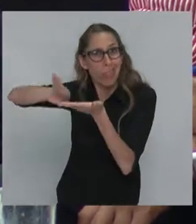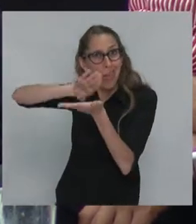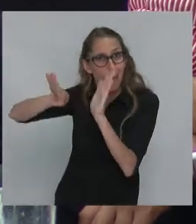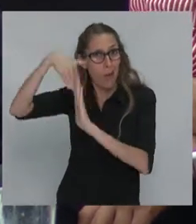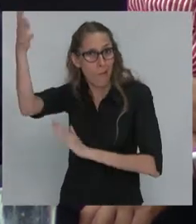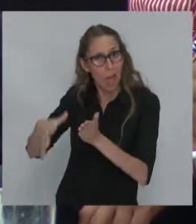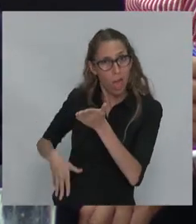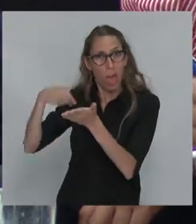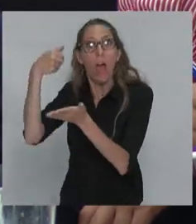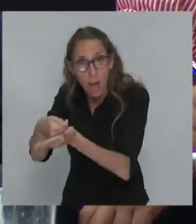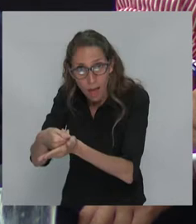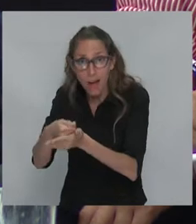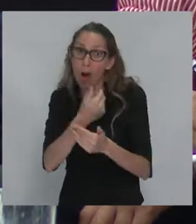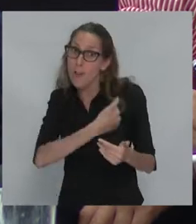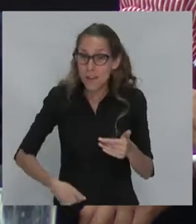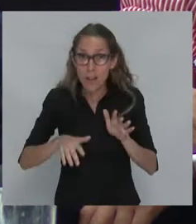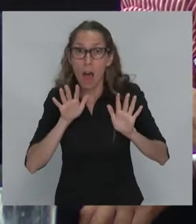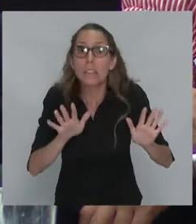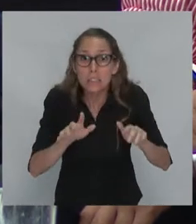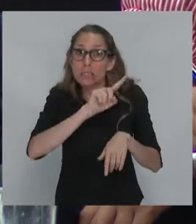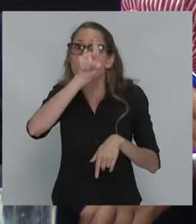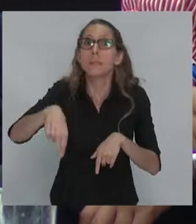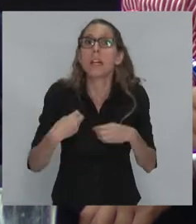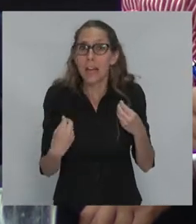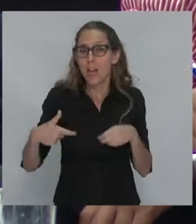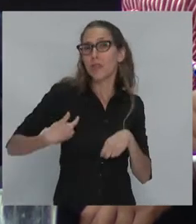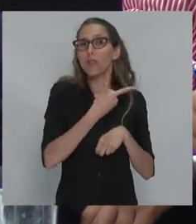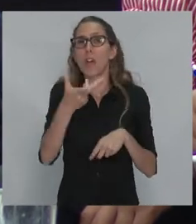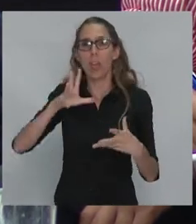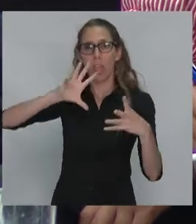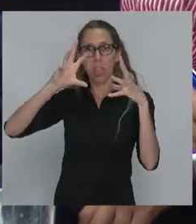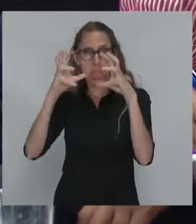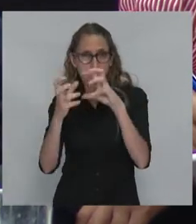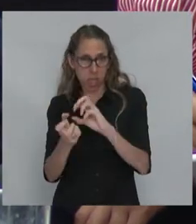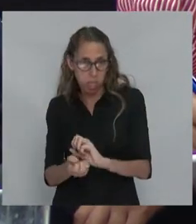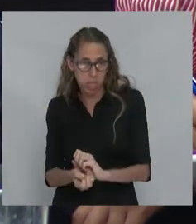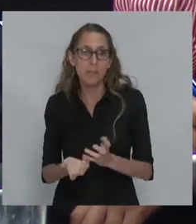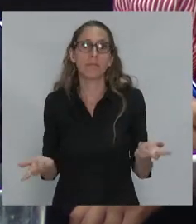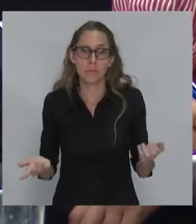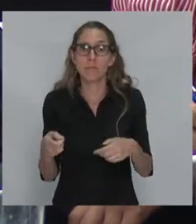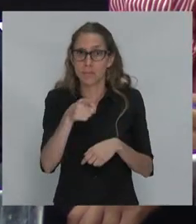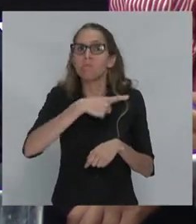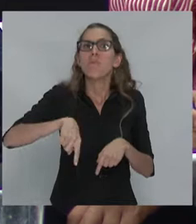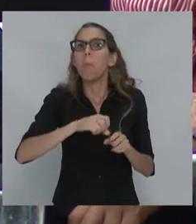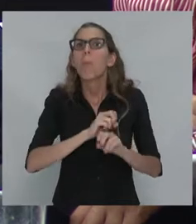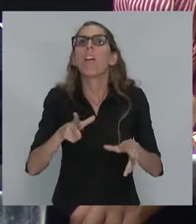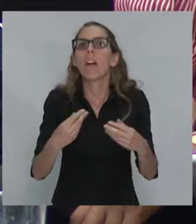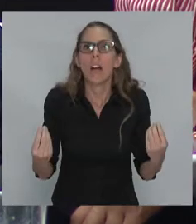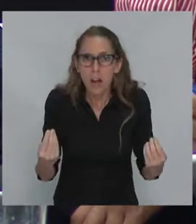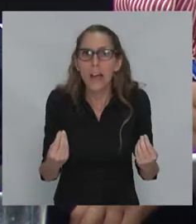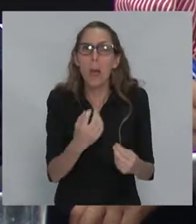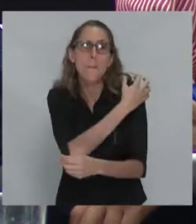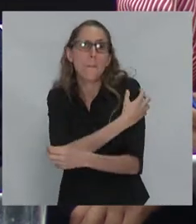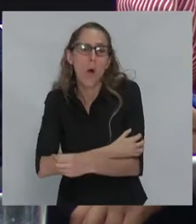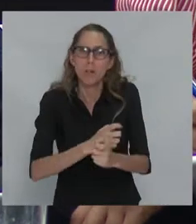hecho un deterioro de nuestras sociedades, y han, lo que han hecho, incrementar la